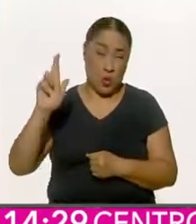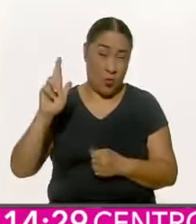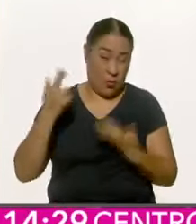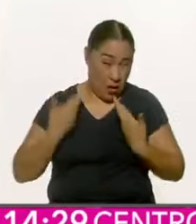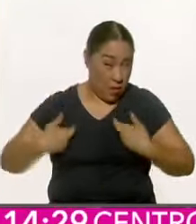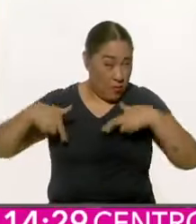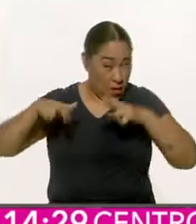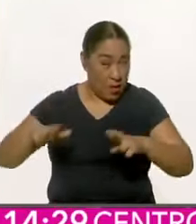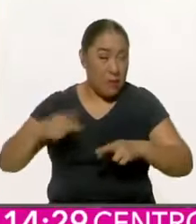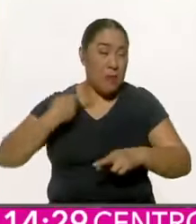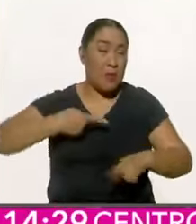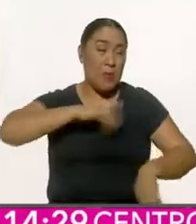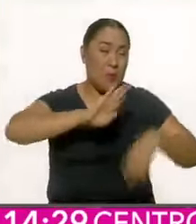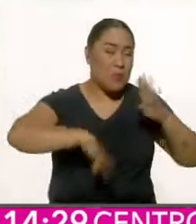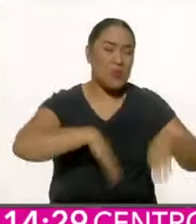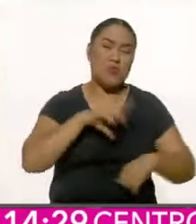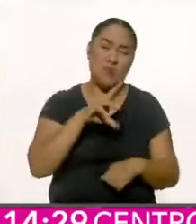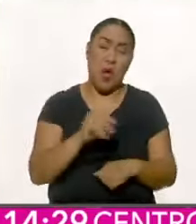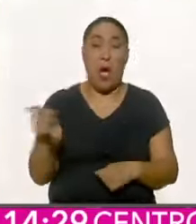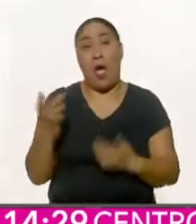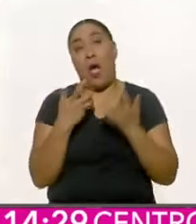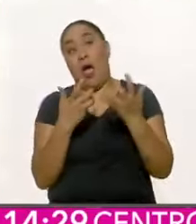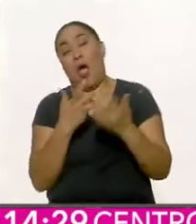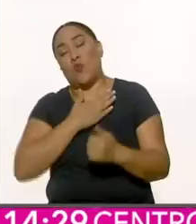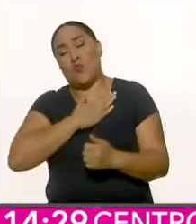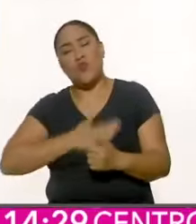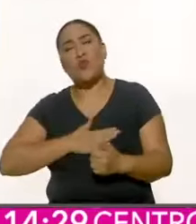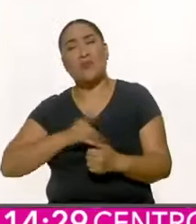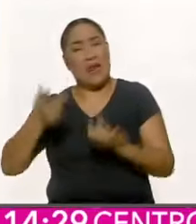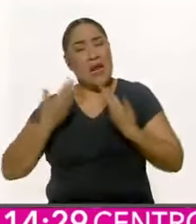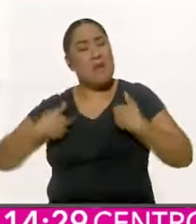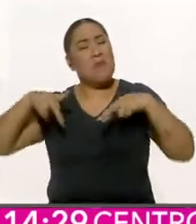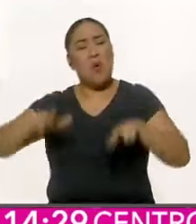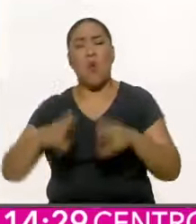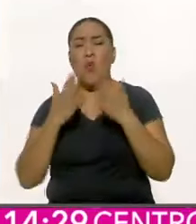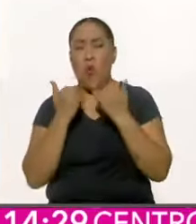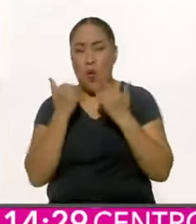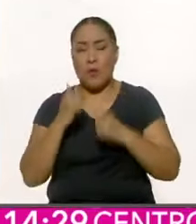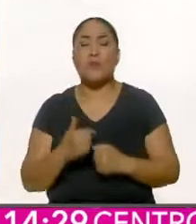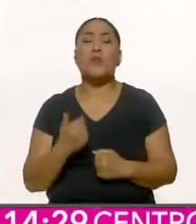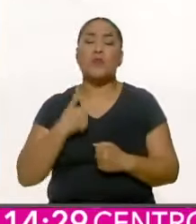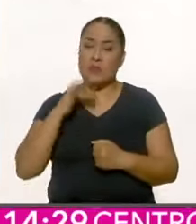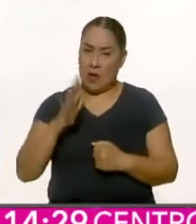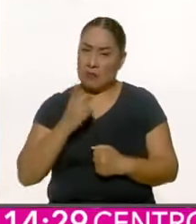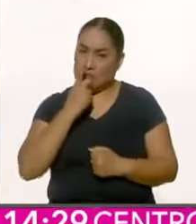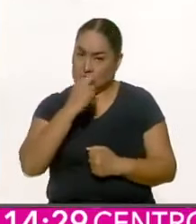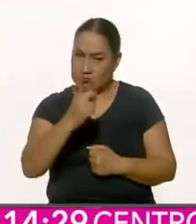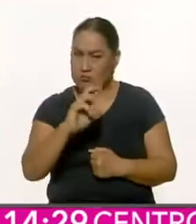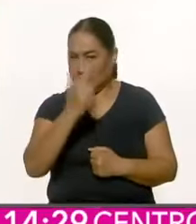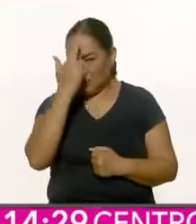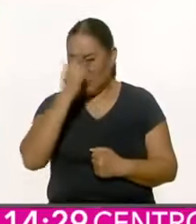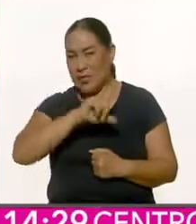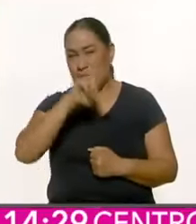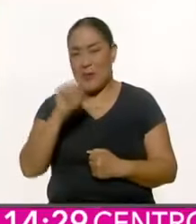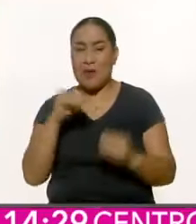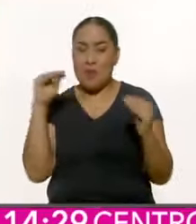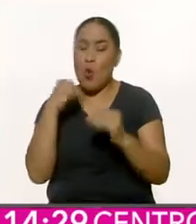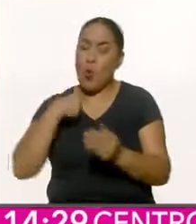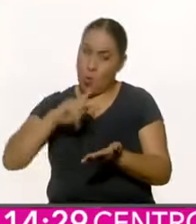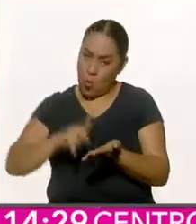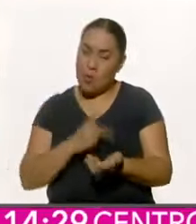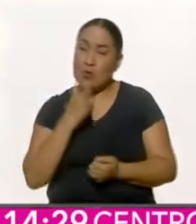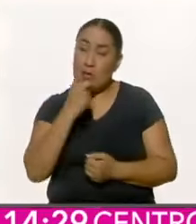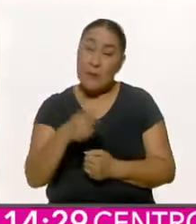víctimas ni al ansia de justicia de este pueblo. Se lo dije de frente en el postdebate y se lo repito,